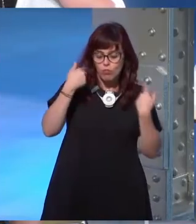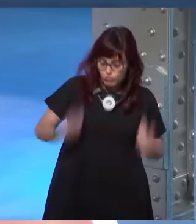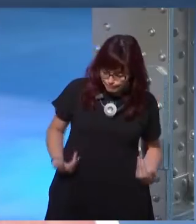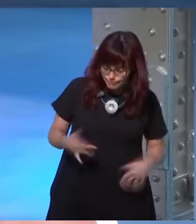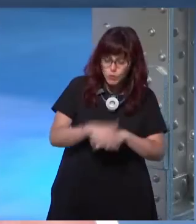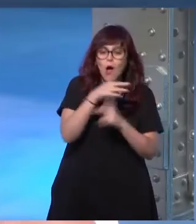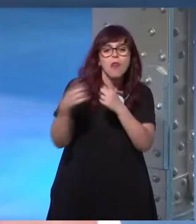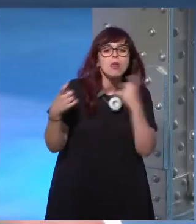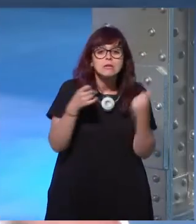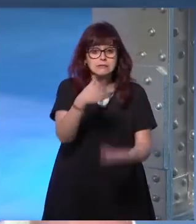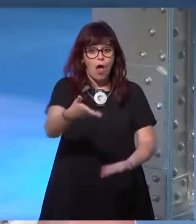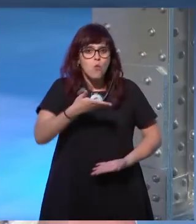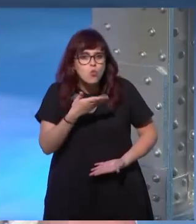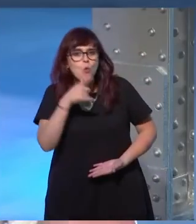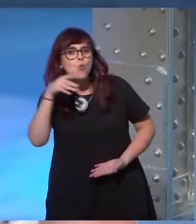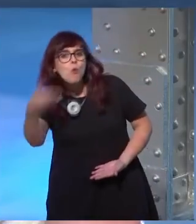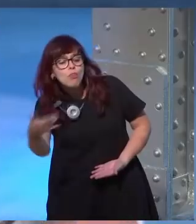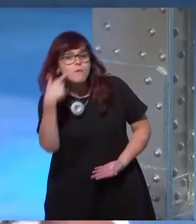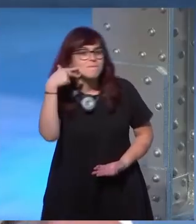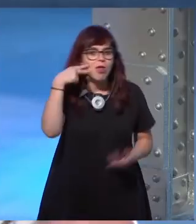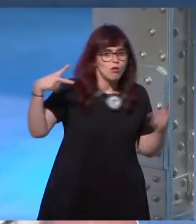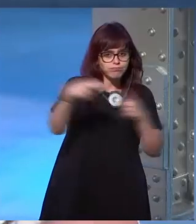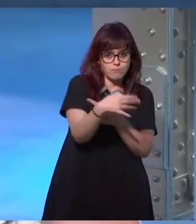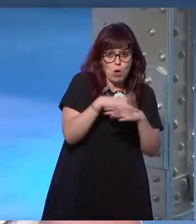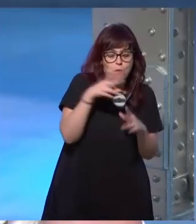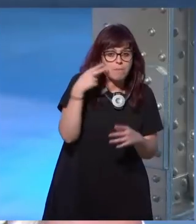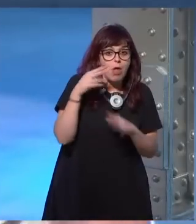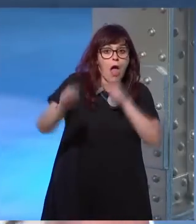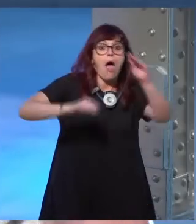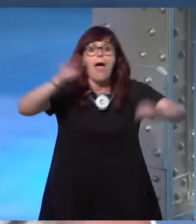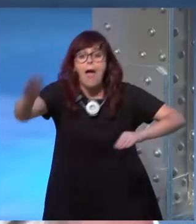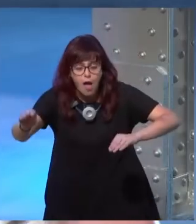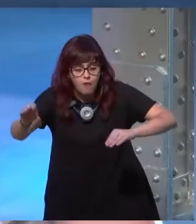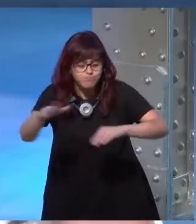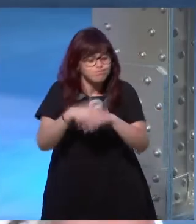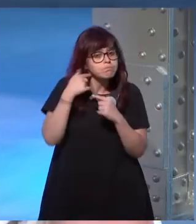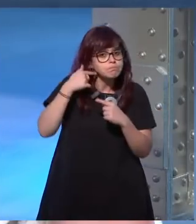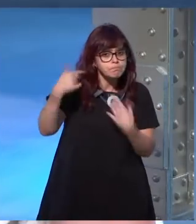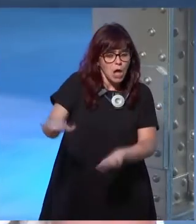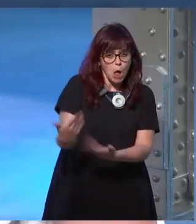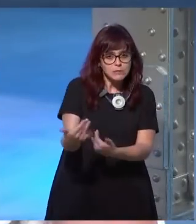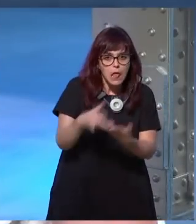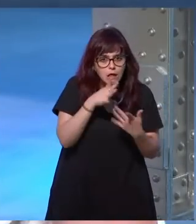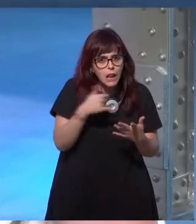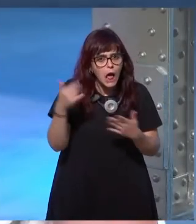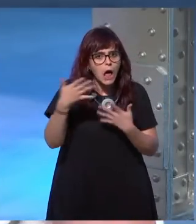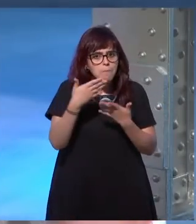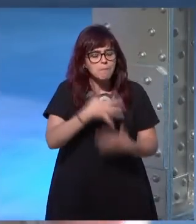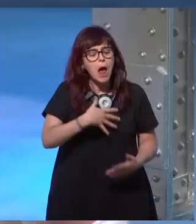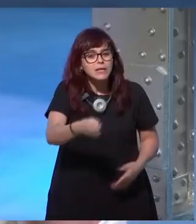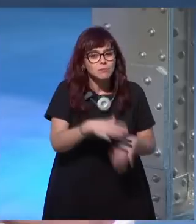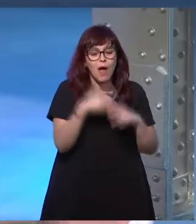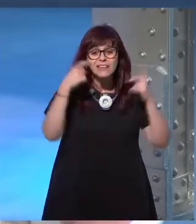saber cuando necesitas ayuda y tienes que perder el miedo a pedir esa ayuda no quiero avanzar y estar